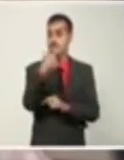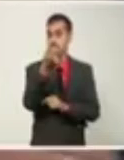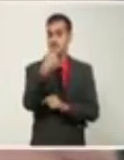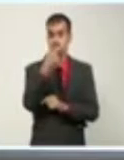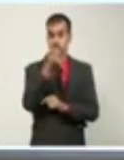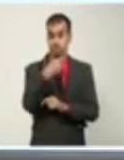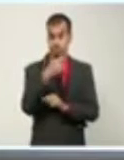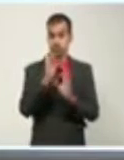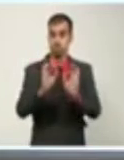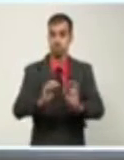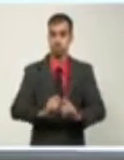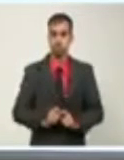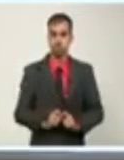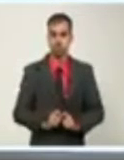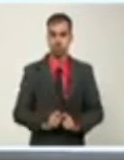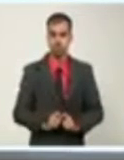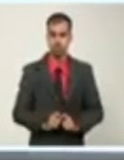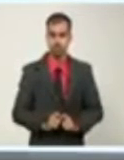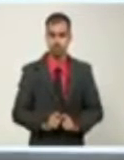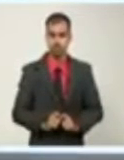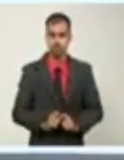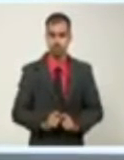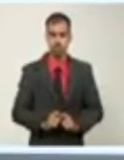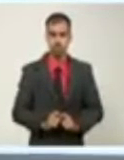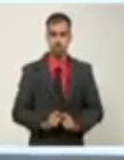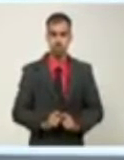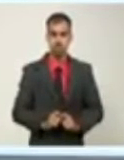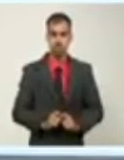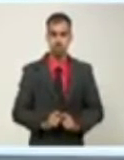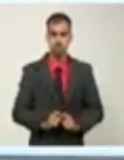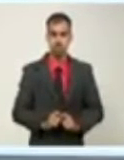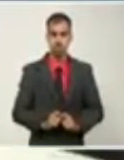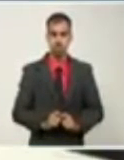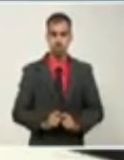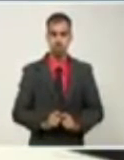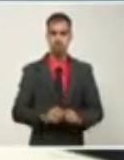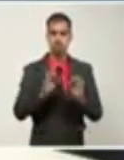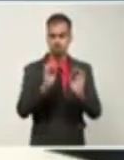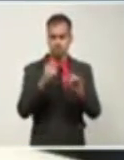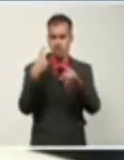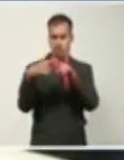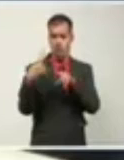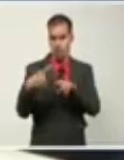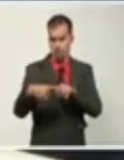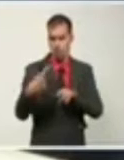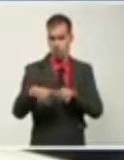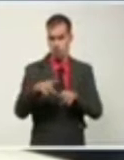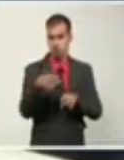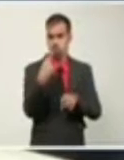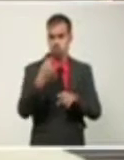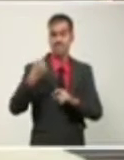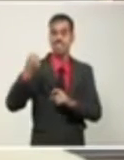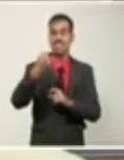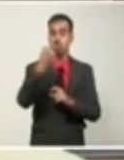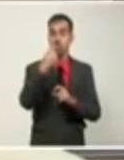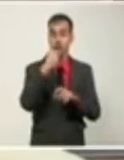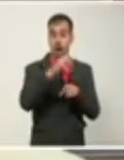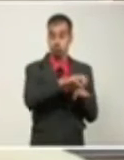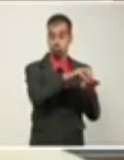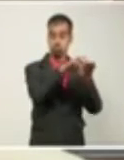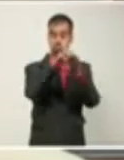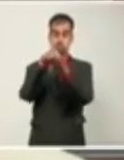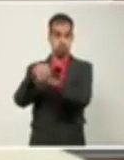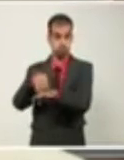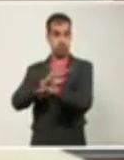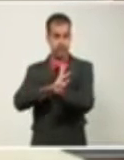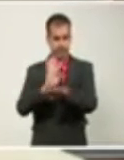insumos. Ya se habían logrado los hisopos para la toma de muestras y los medios de transporte para su recolección y traslado y ahora